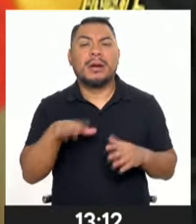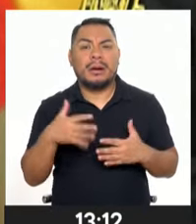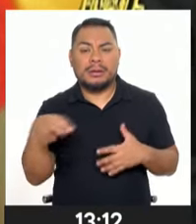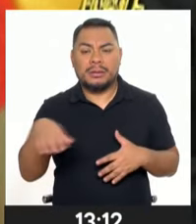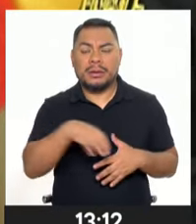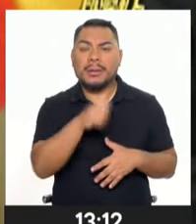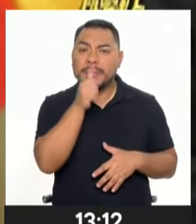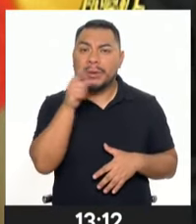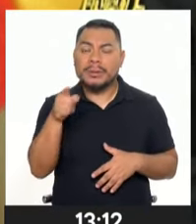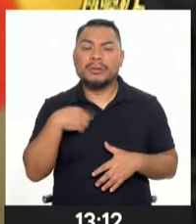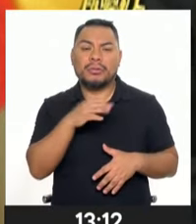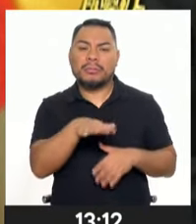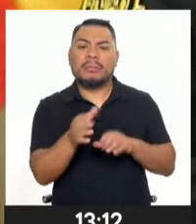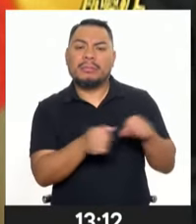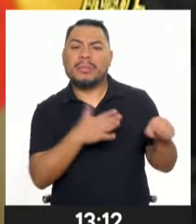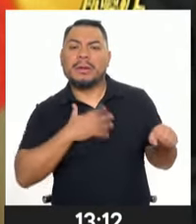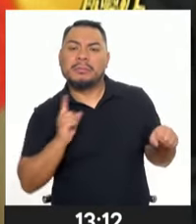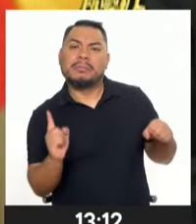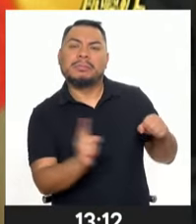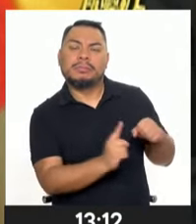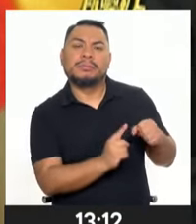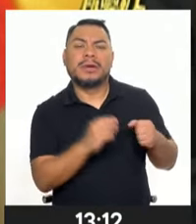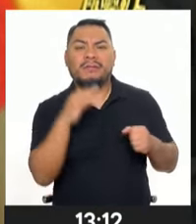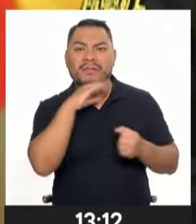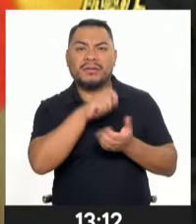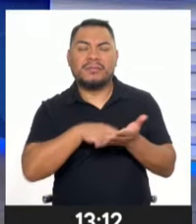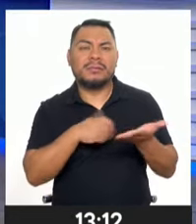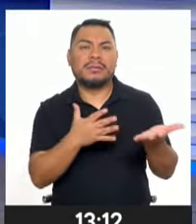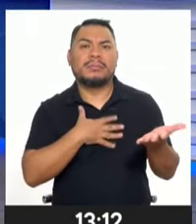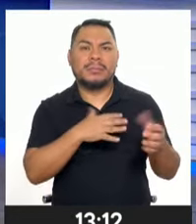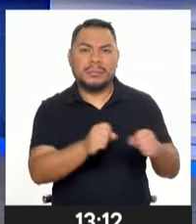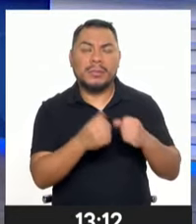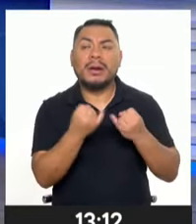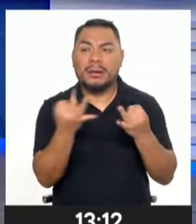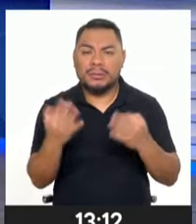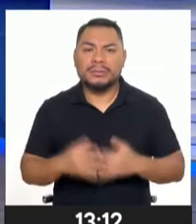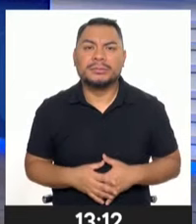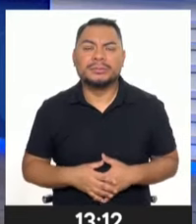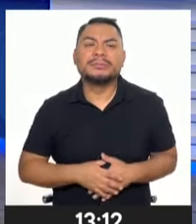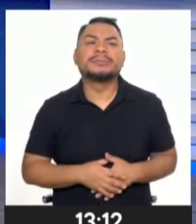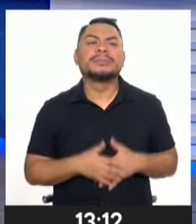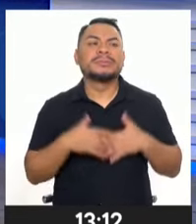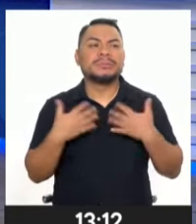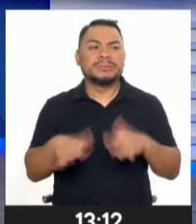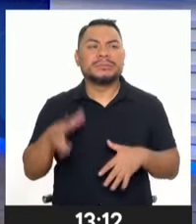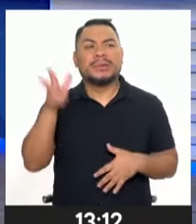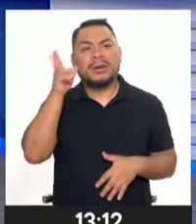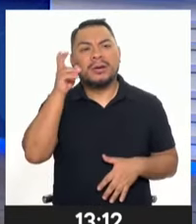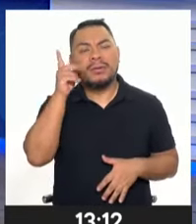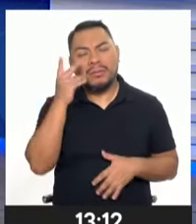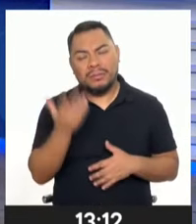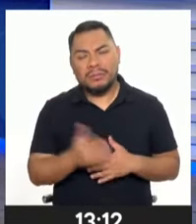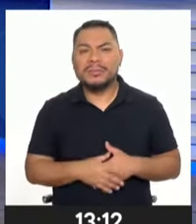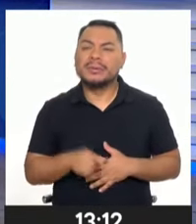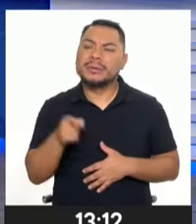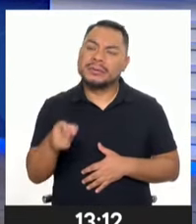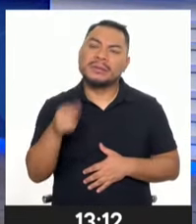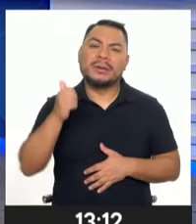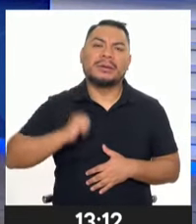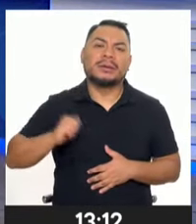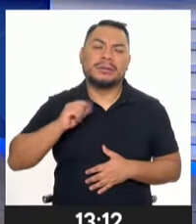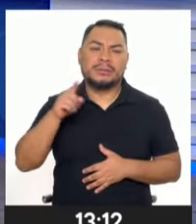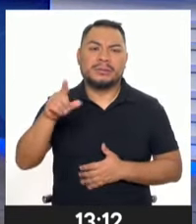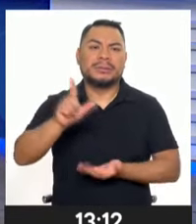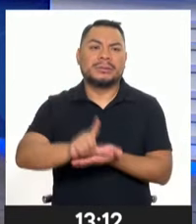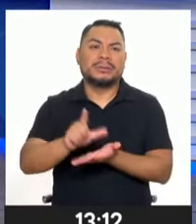que pertenece a una OPD, a una... Muy bien, estábamos escuchando, entonces, al alcalde